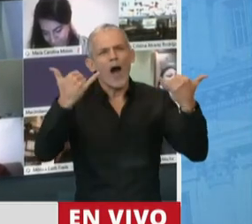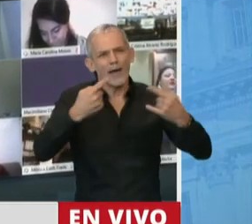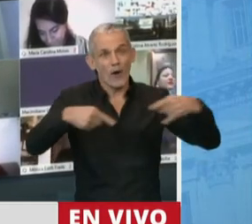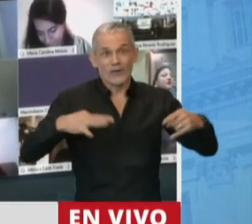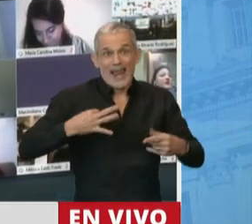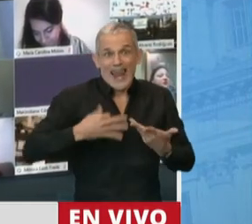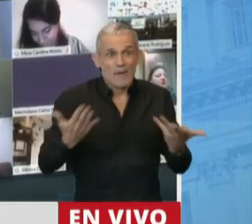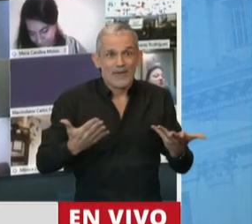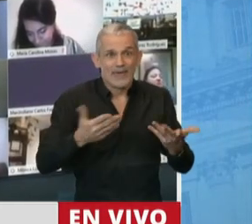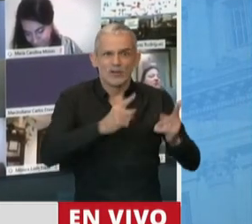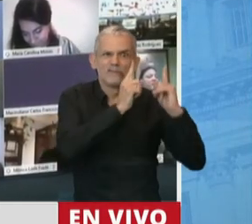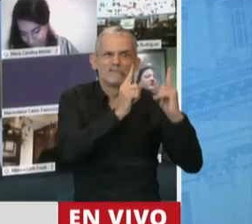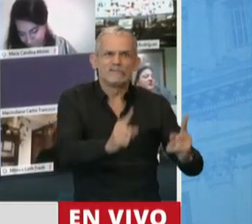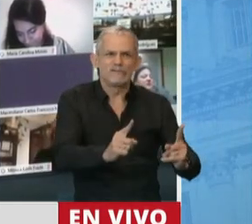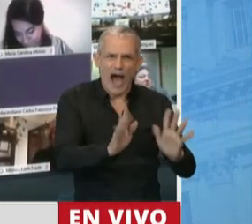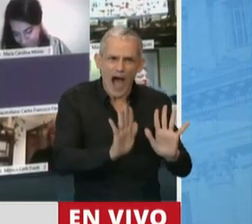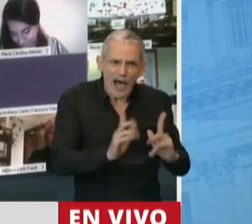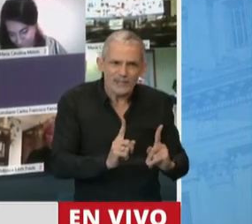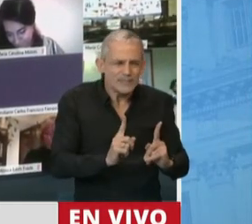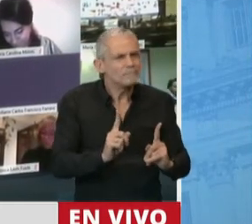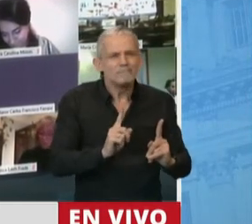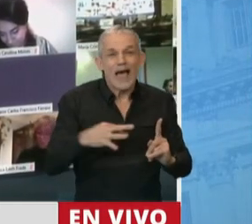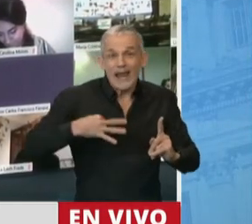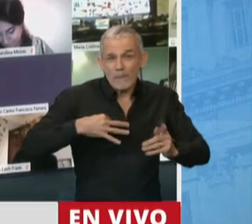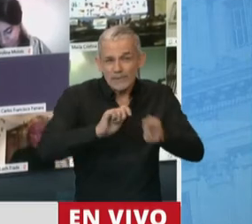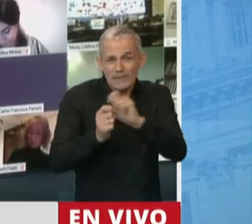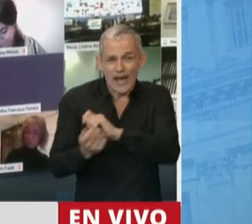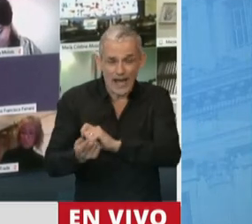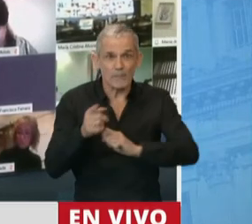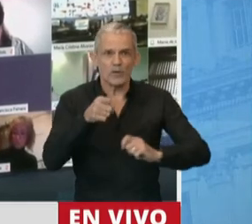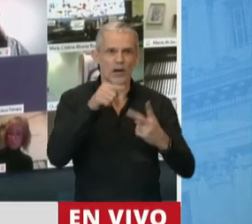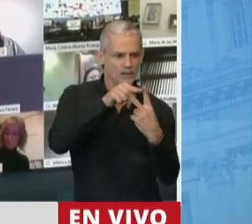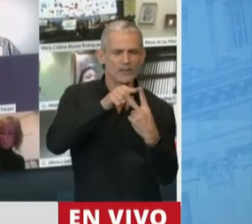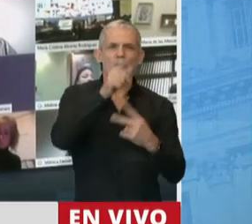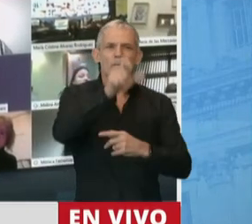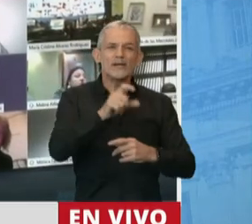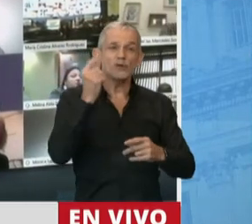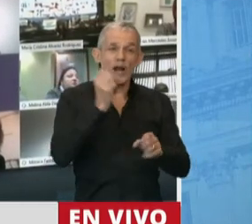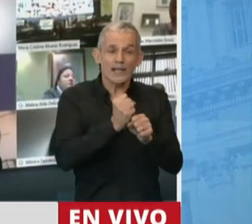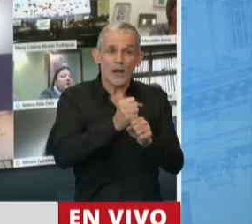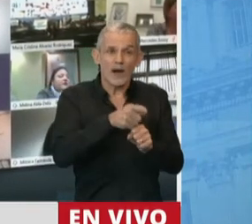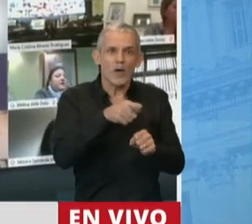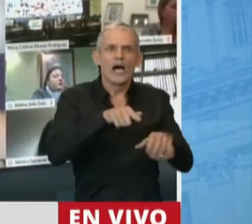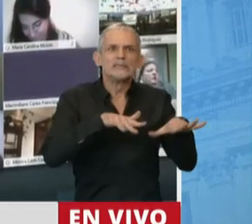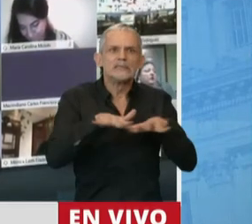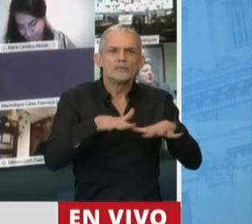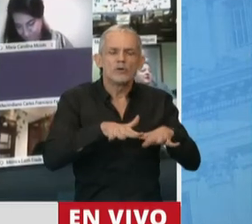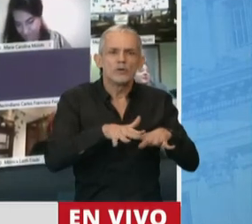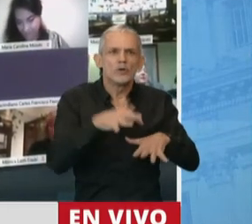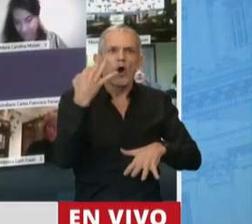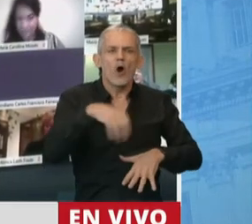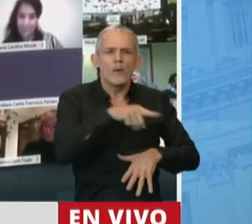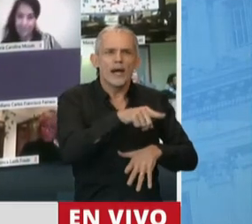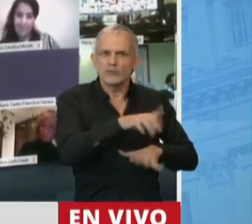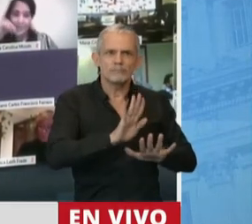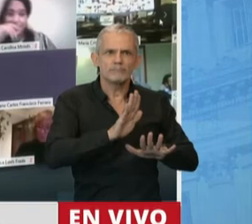eso no tiene que significar, bajo ningún punto de vista, ponerlo al trabajador en la situación de tener